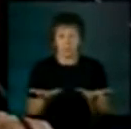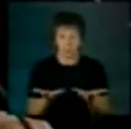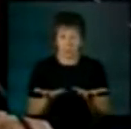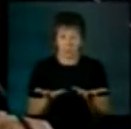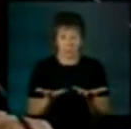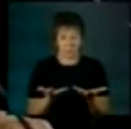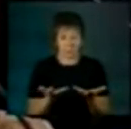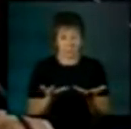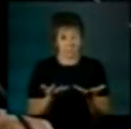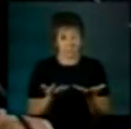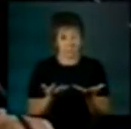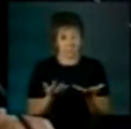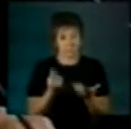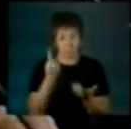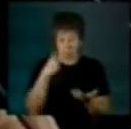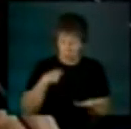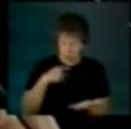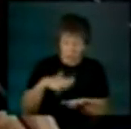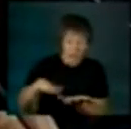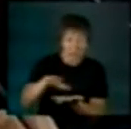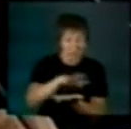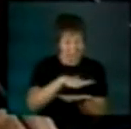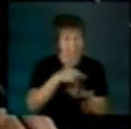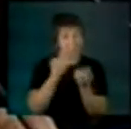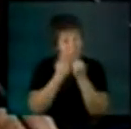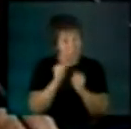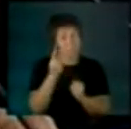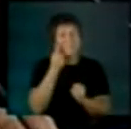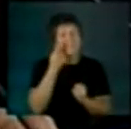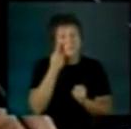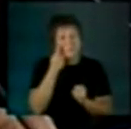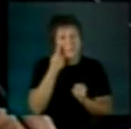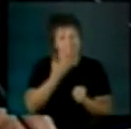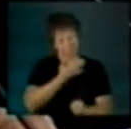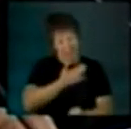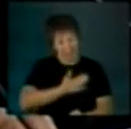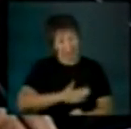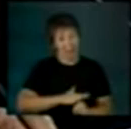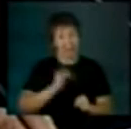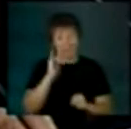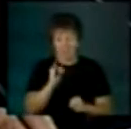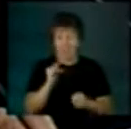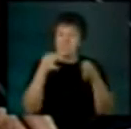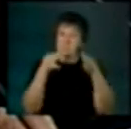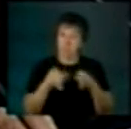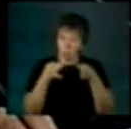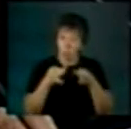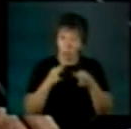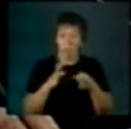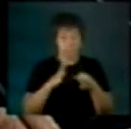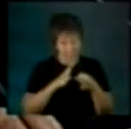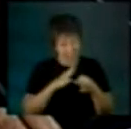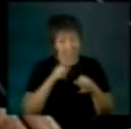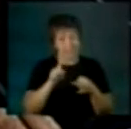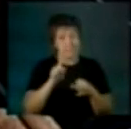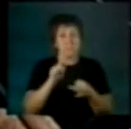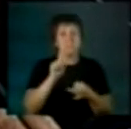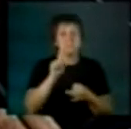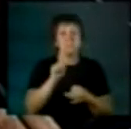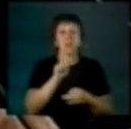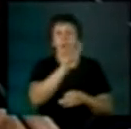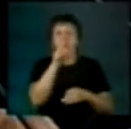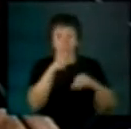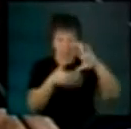somos una sociedad tranquila y relativamente segura en el contexto de este continente